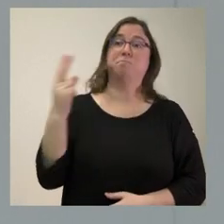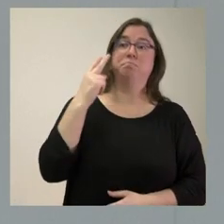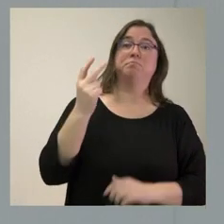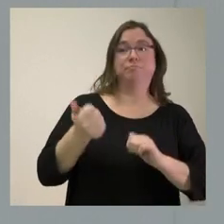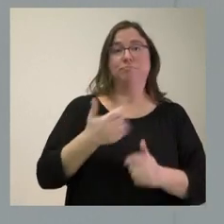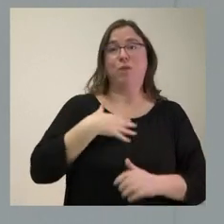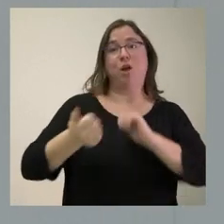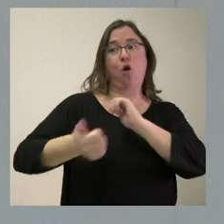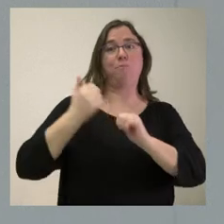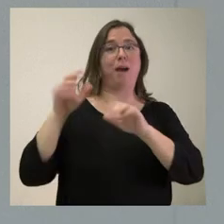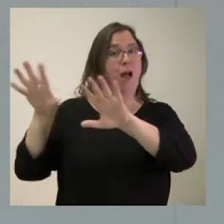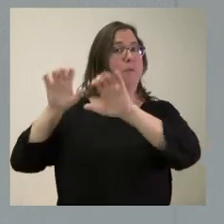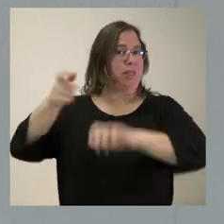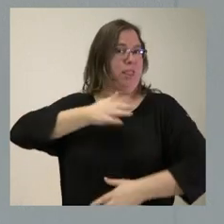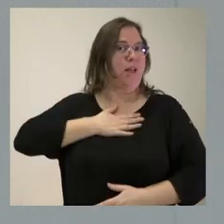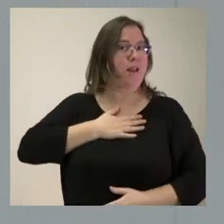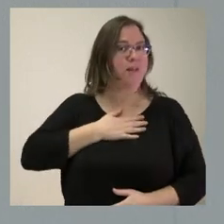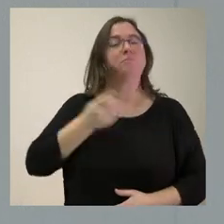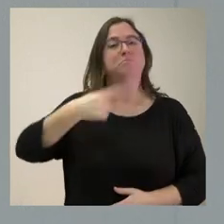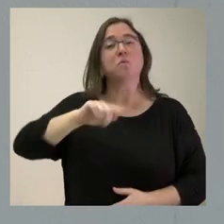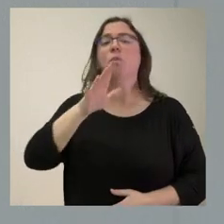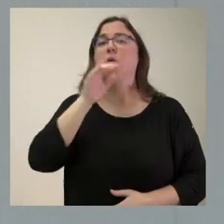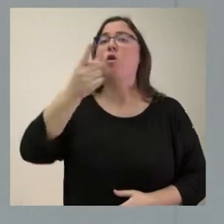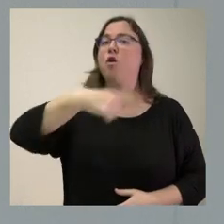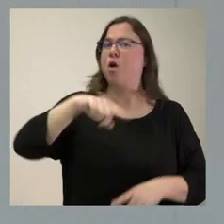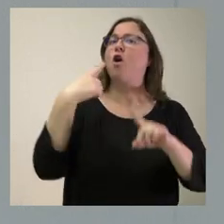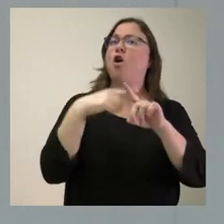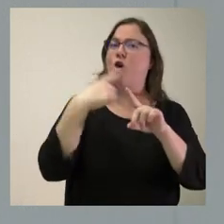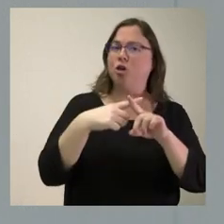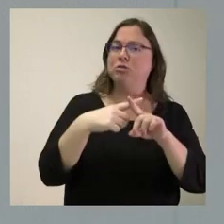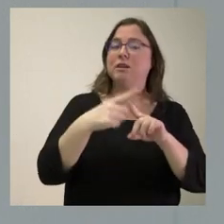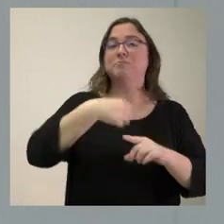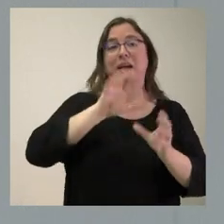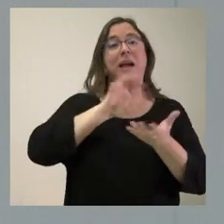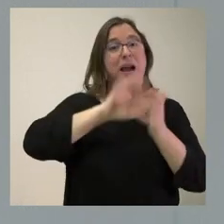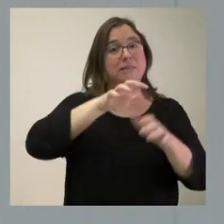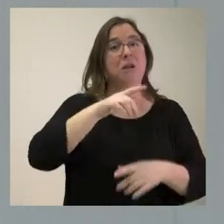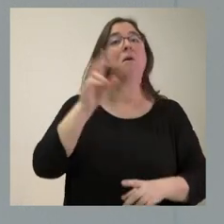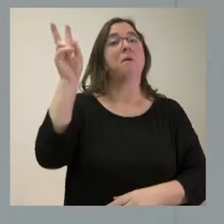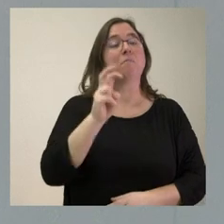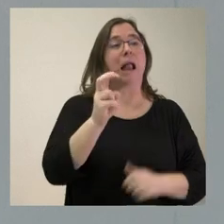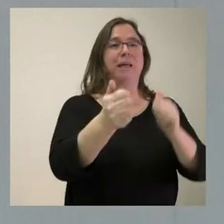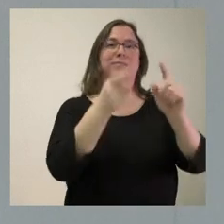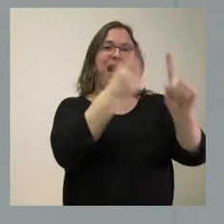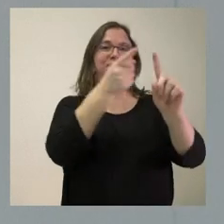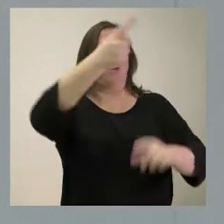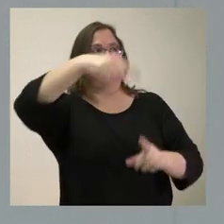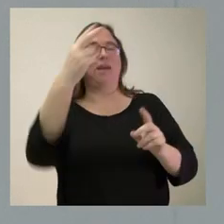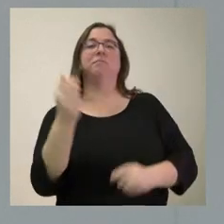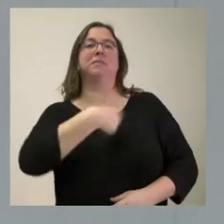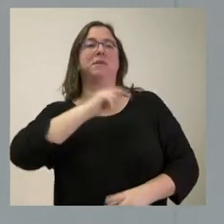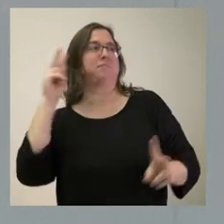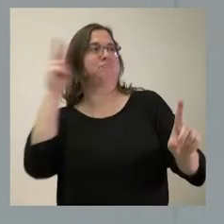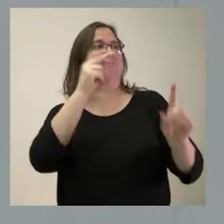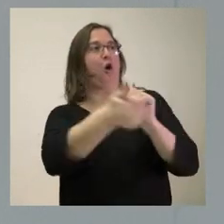no solamente para vigilarnos, sino también para aprender de nosotros. Porque hay cosas que Castilla y León también puede servir de referencia y lo es para el conjunto nacional. Y estamos